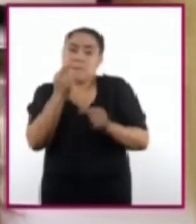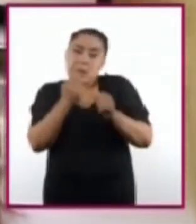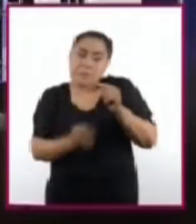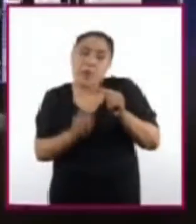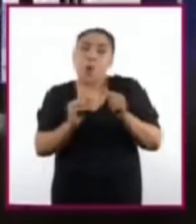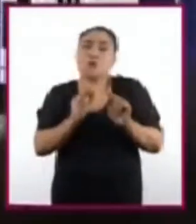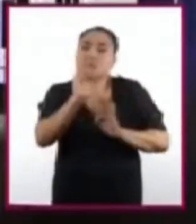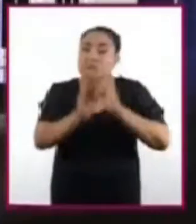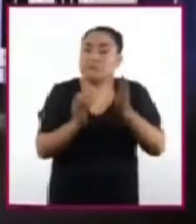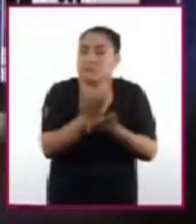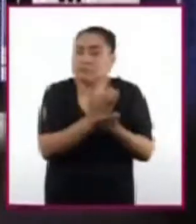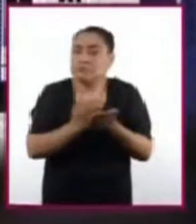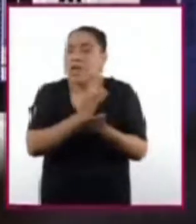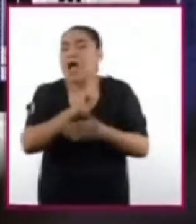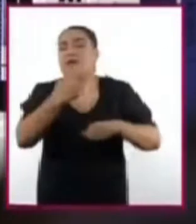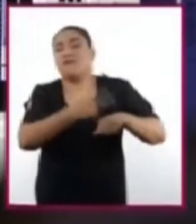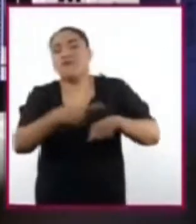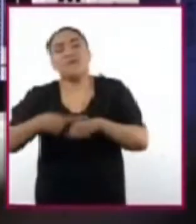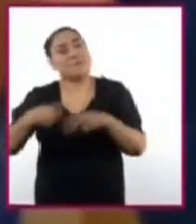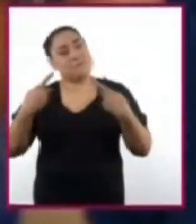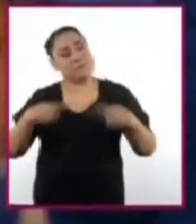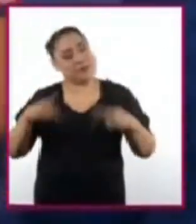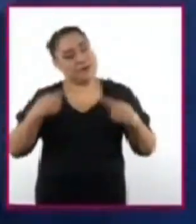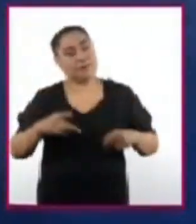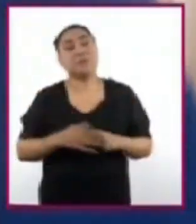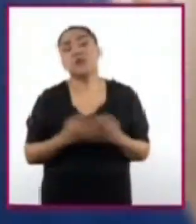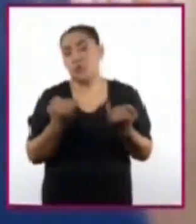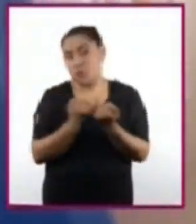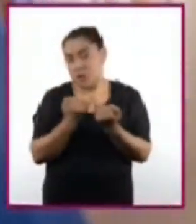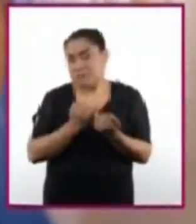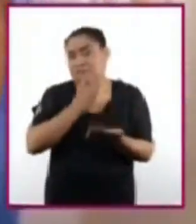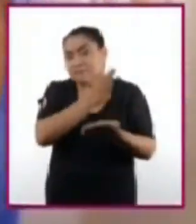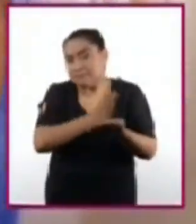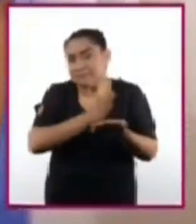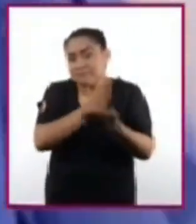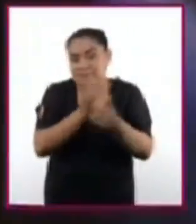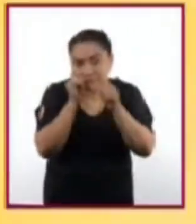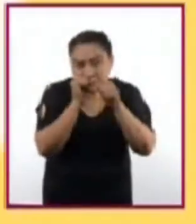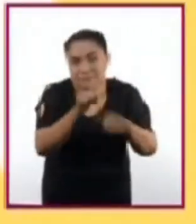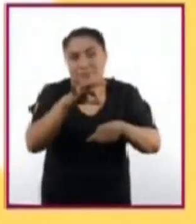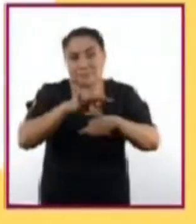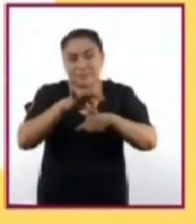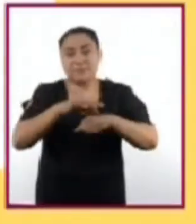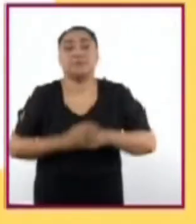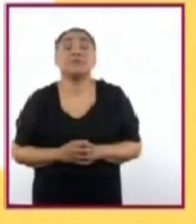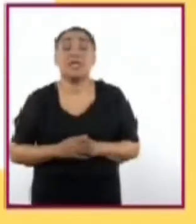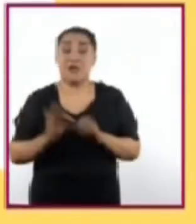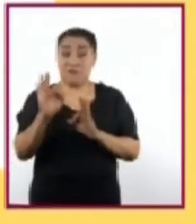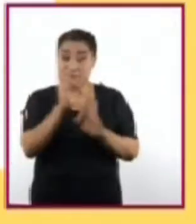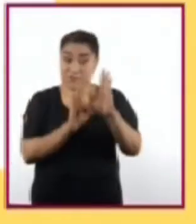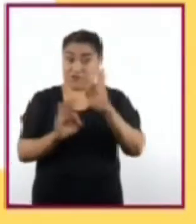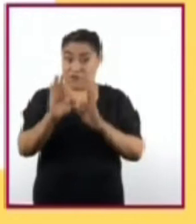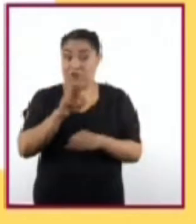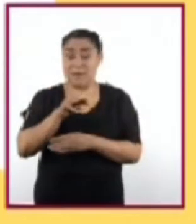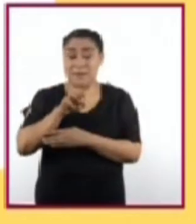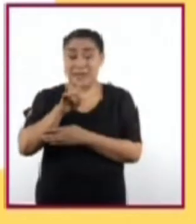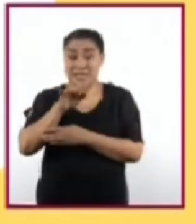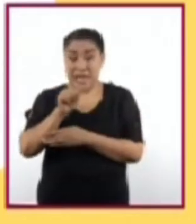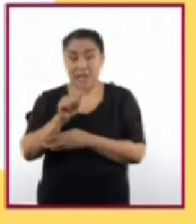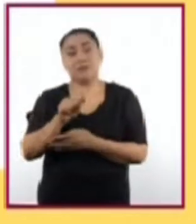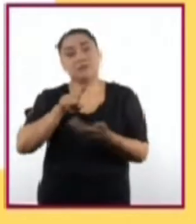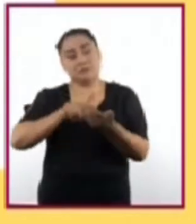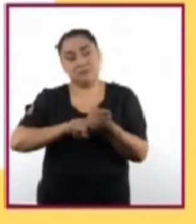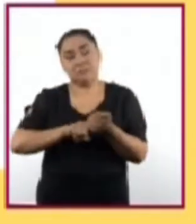enfermedades del ser humano, incluyendo servicios de salud cada vez mejores. La física médica aprovecha la energía